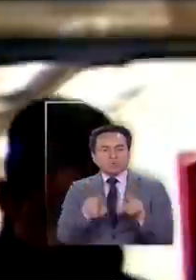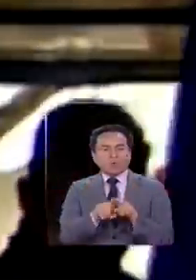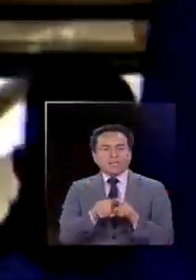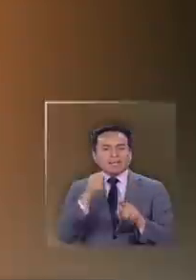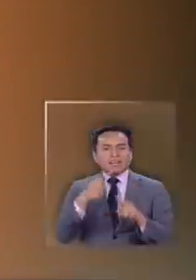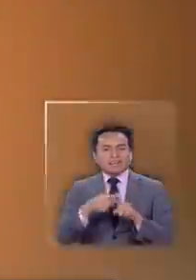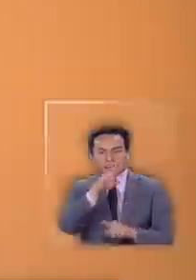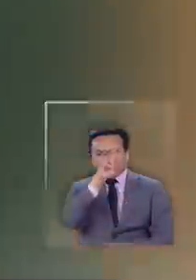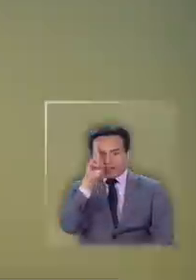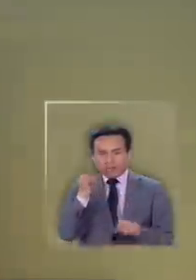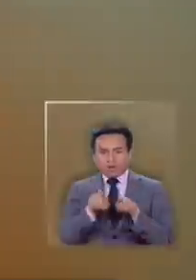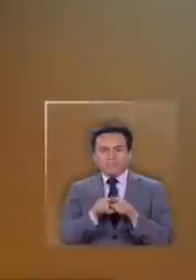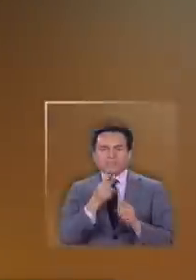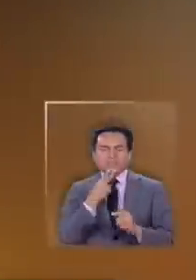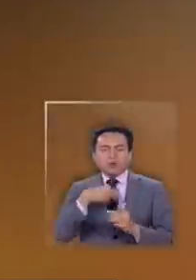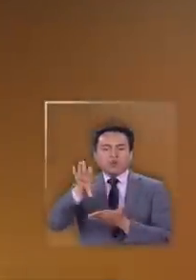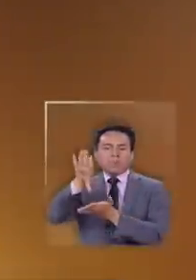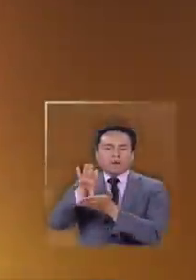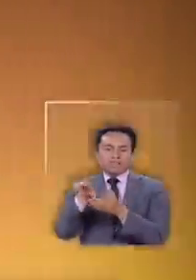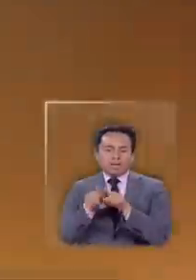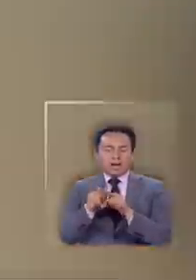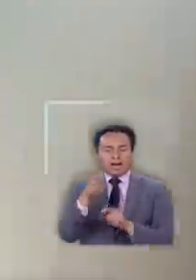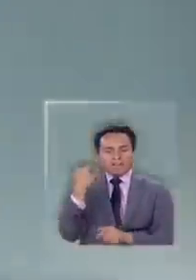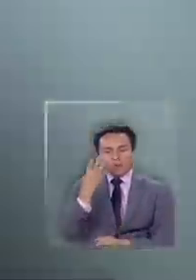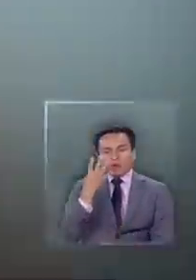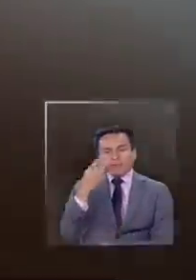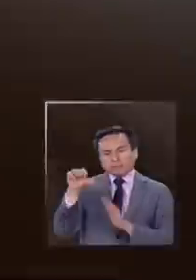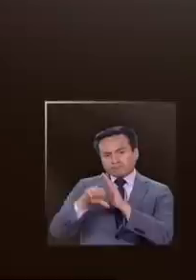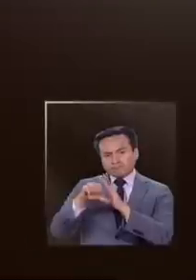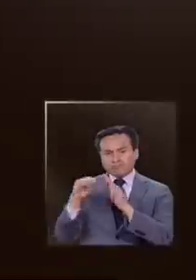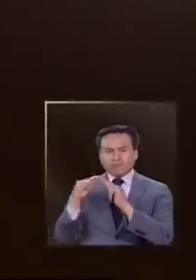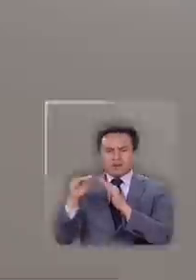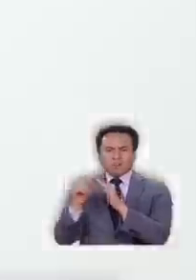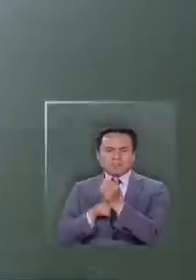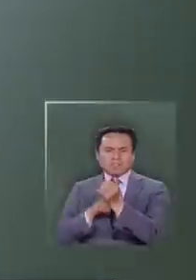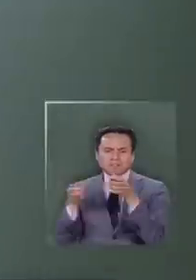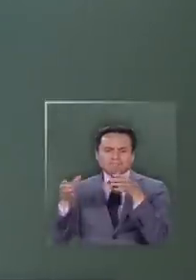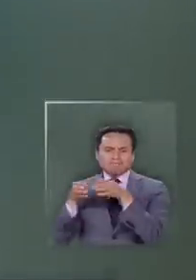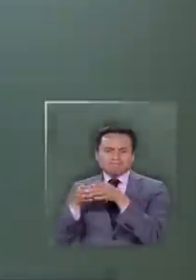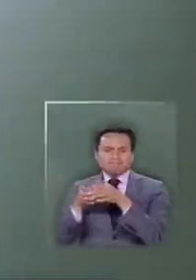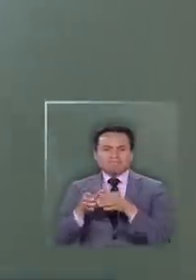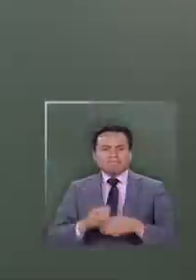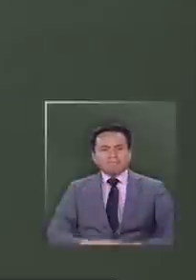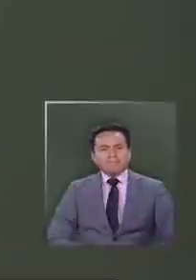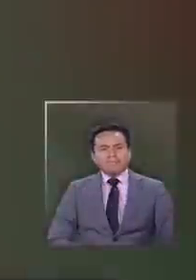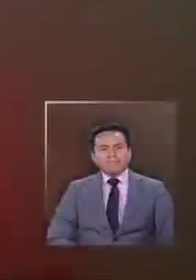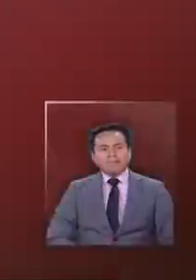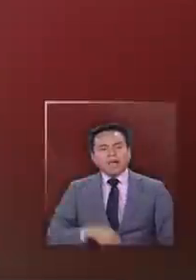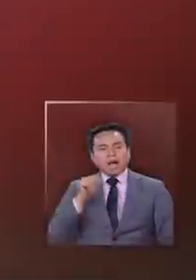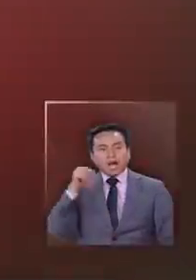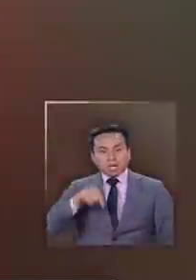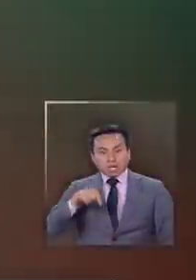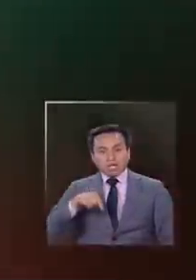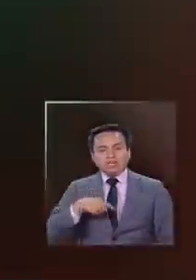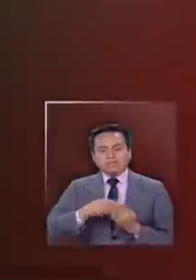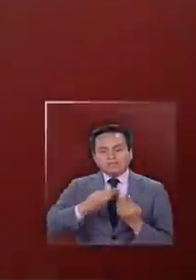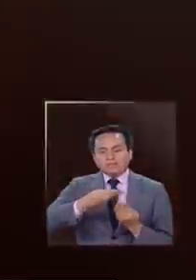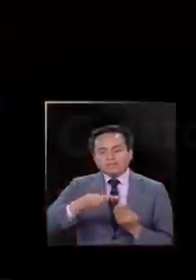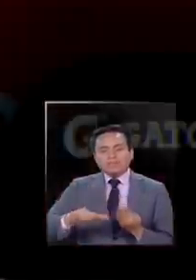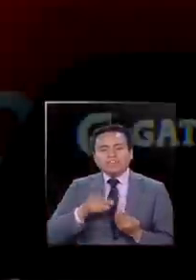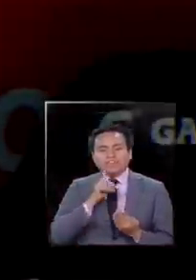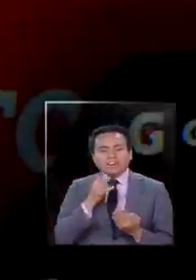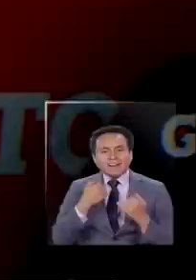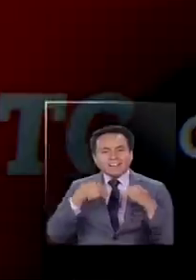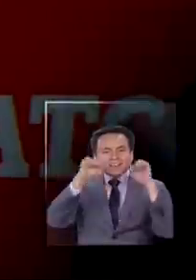ex Real Madrid hoy vive en el extranjero desde donde hace cuarentena junto a su familia pero aquí ¿quién va ganando?